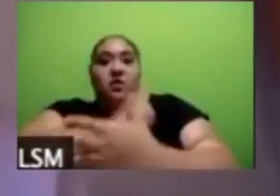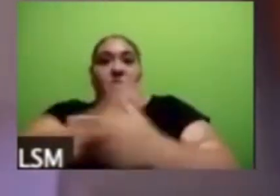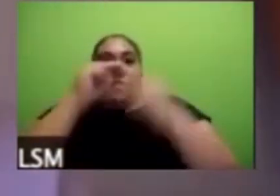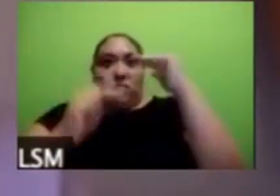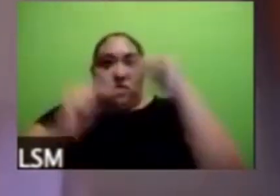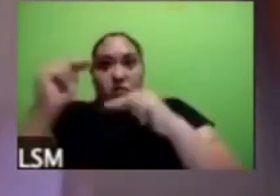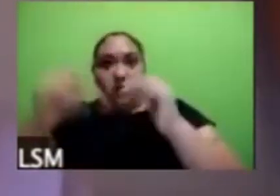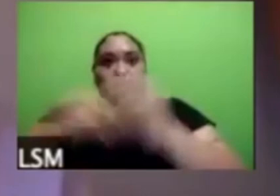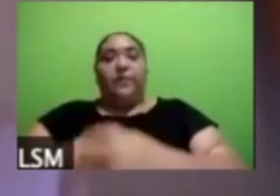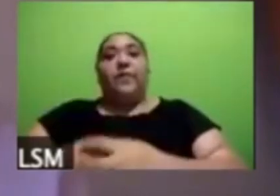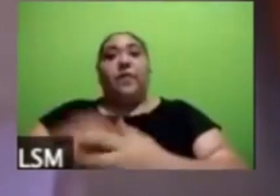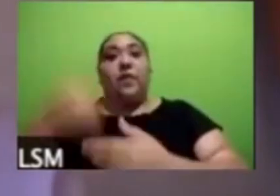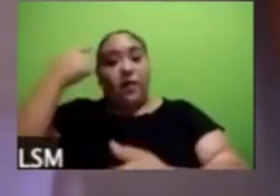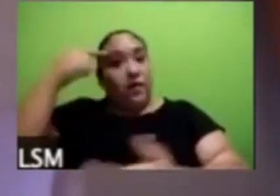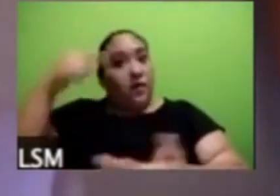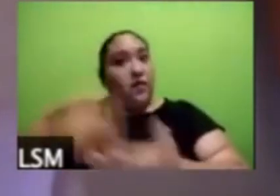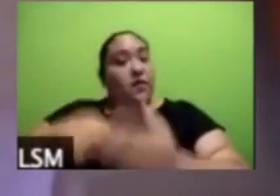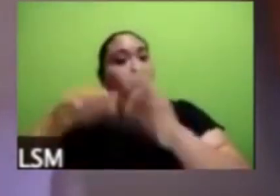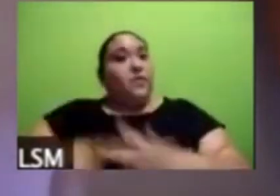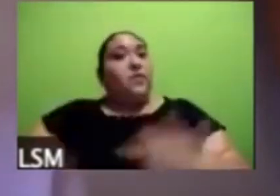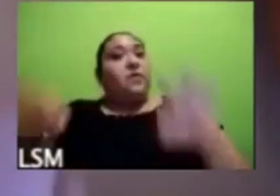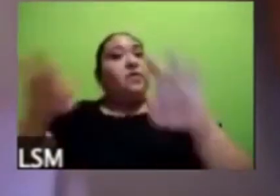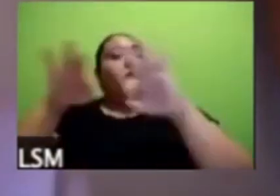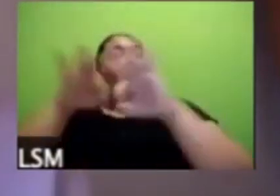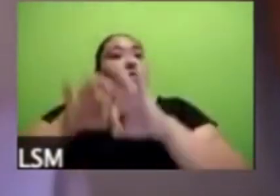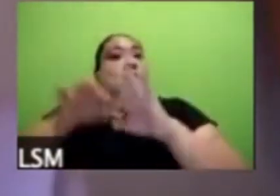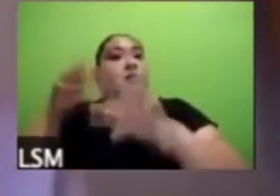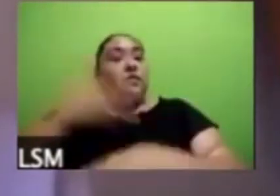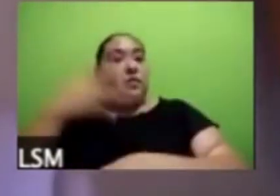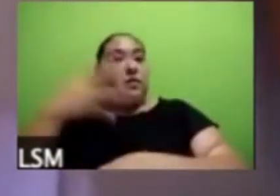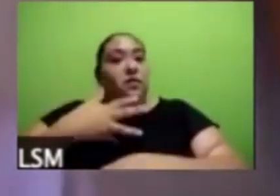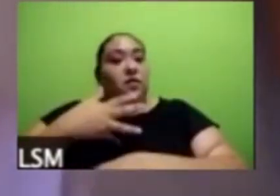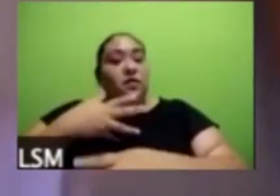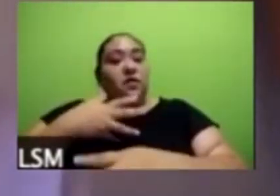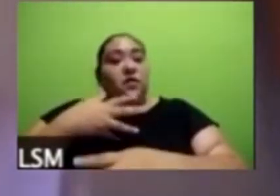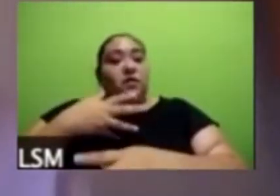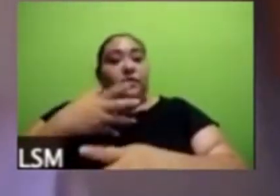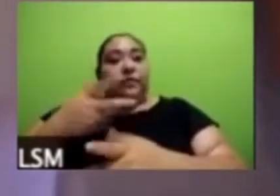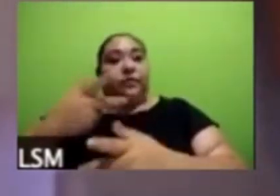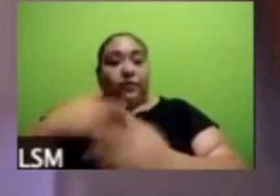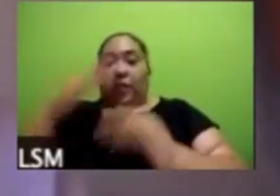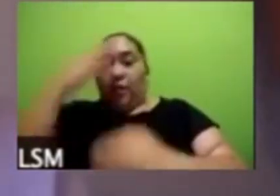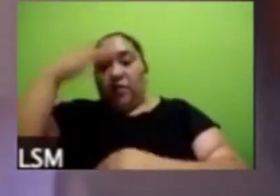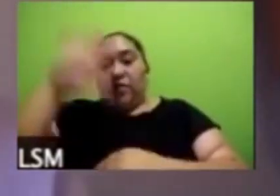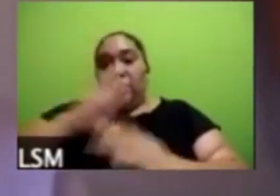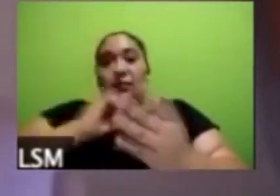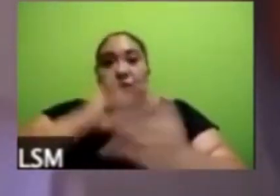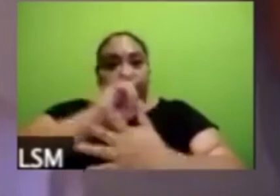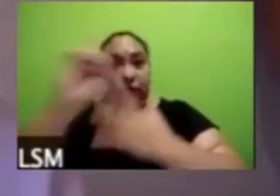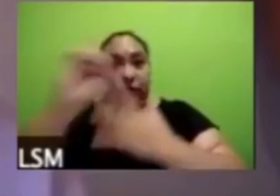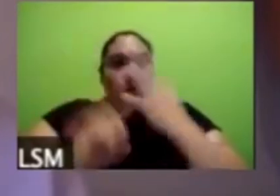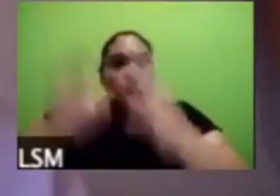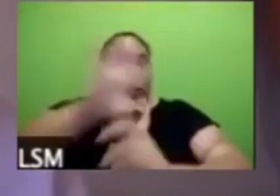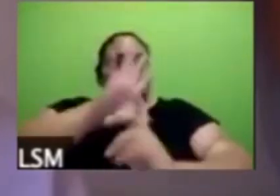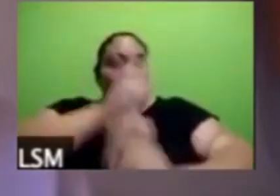que es importante en esta perspectiva sabemos que hay datos generalizados pero el ánimo social